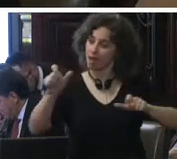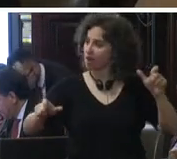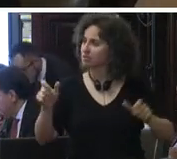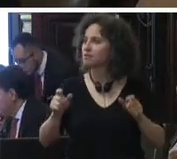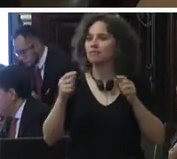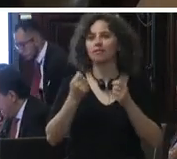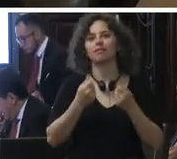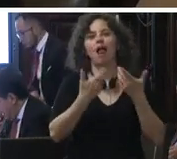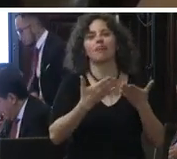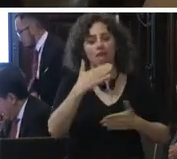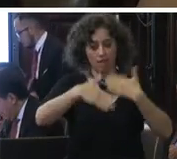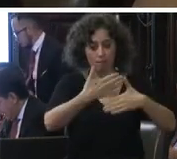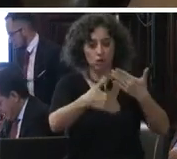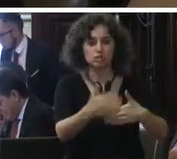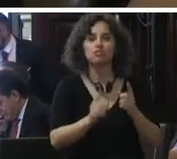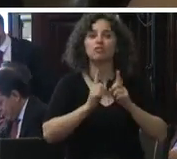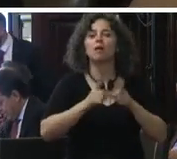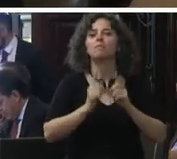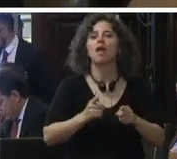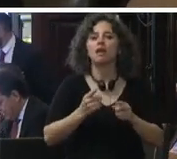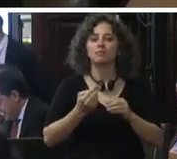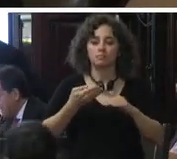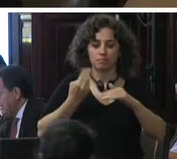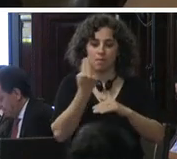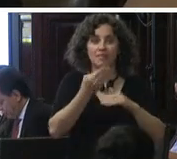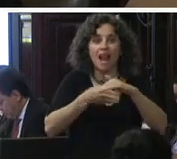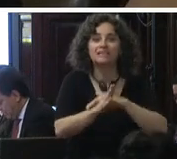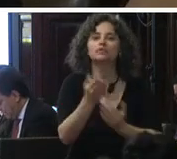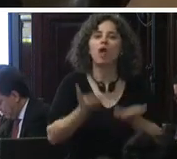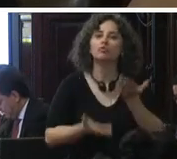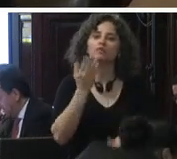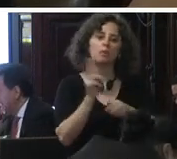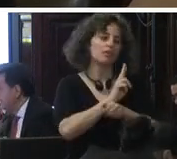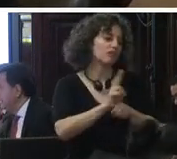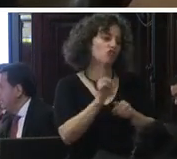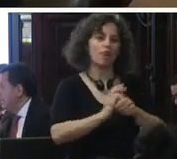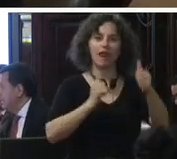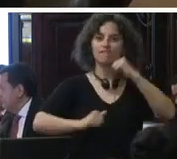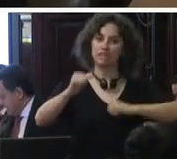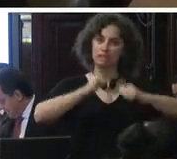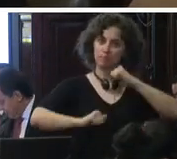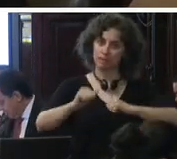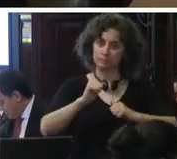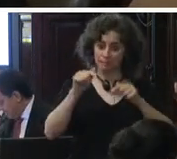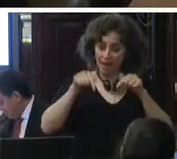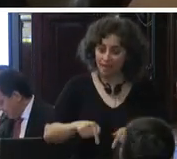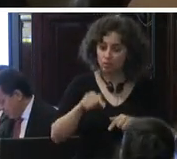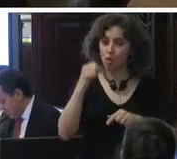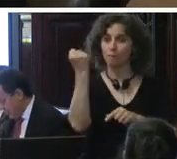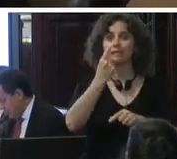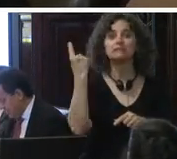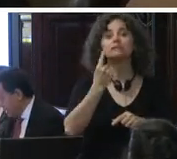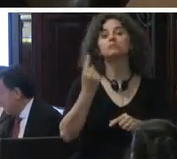debido proceso así como el acceso a la justicia y la protección de las víctimas estos principios han sido